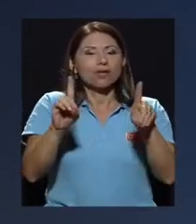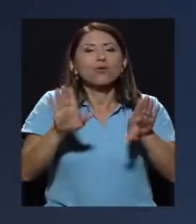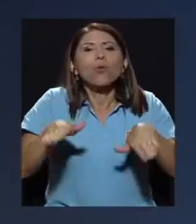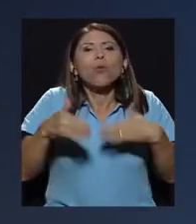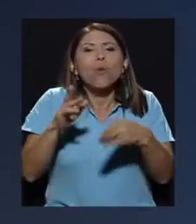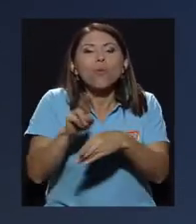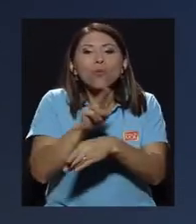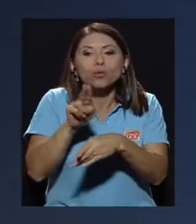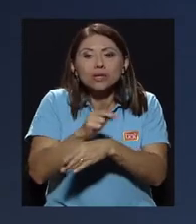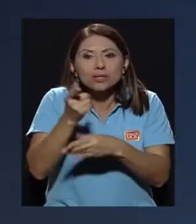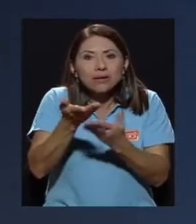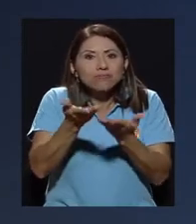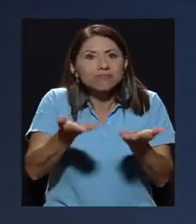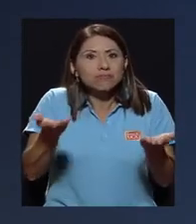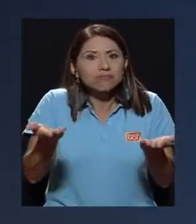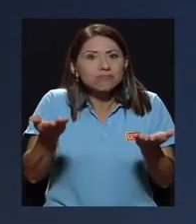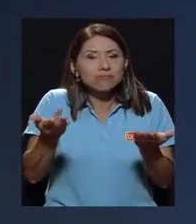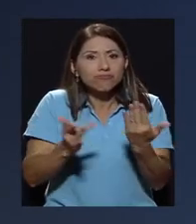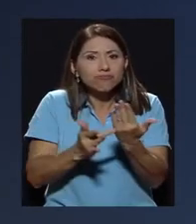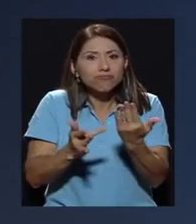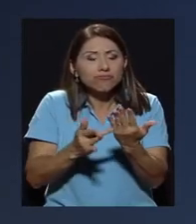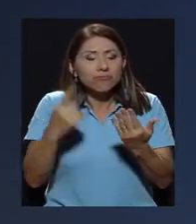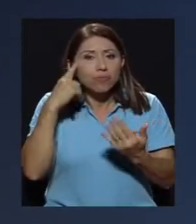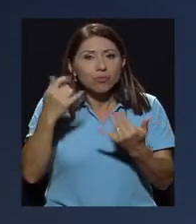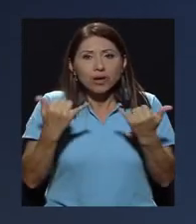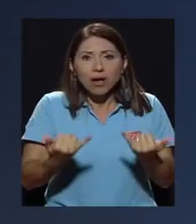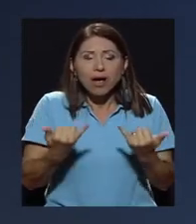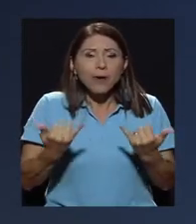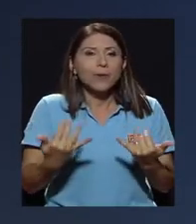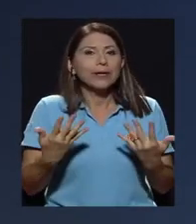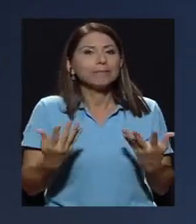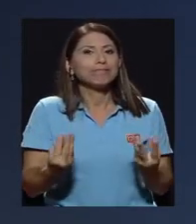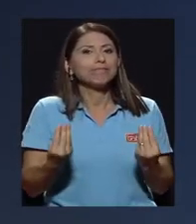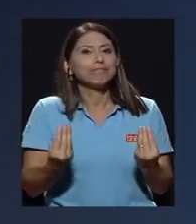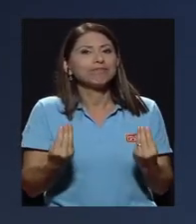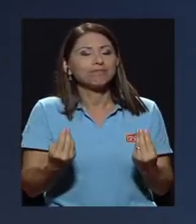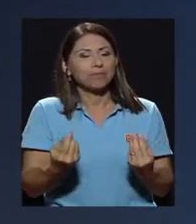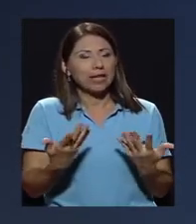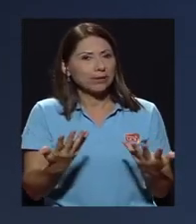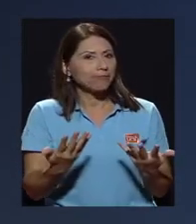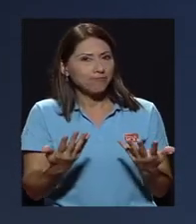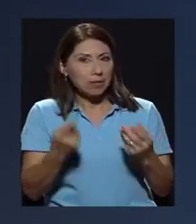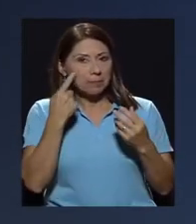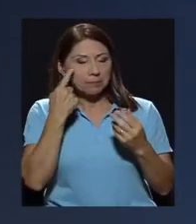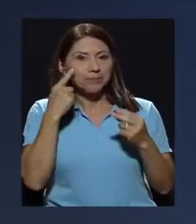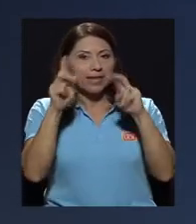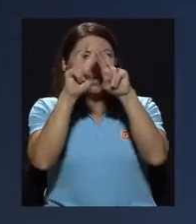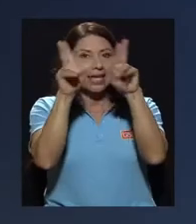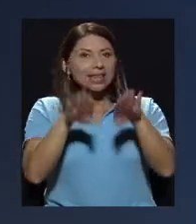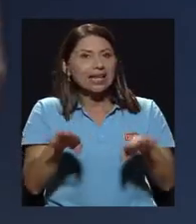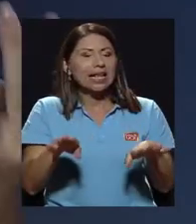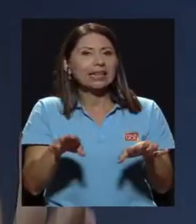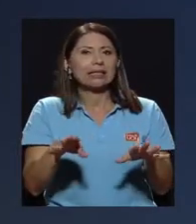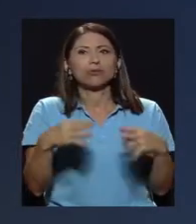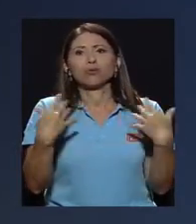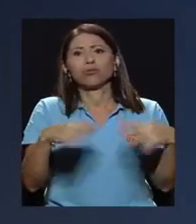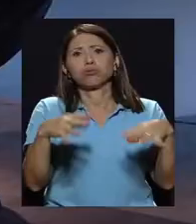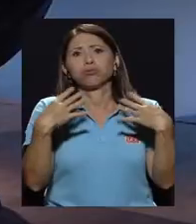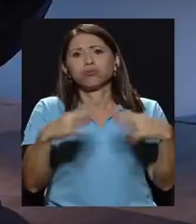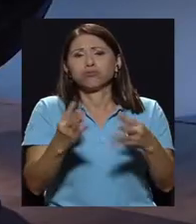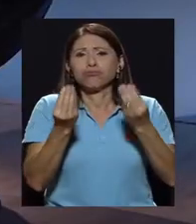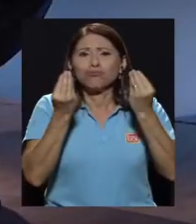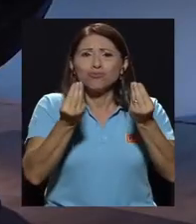herramientas, ¿verdad? Porque ahora pues hay mucha, vamos a ver, internet tiene mucha información.